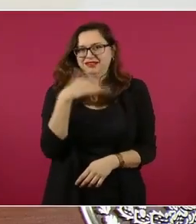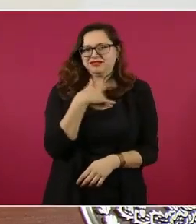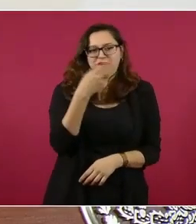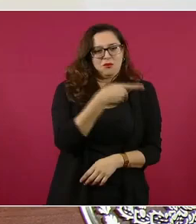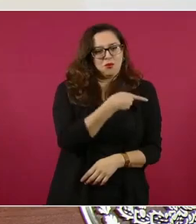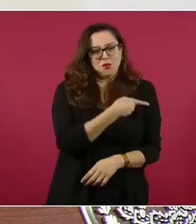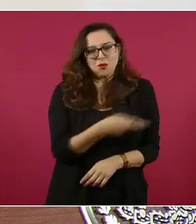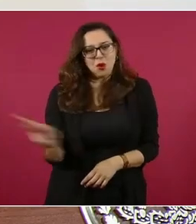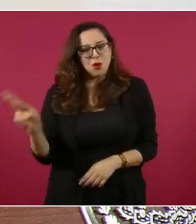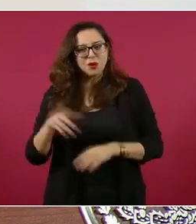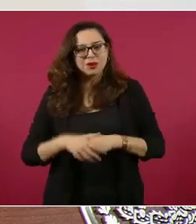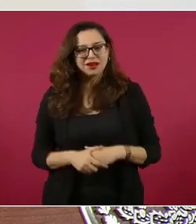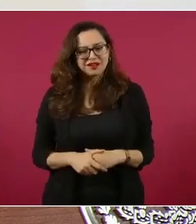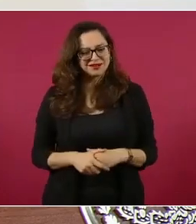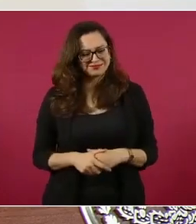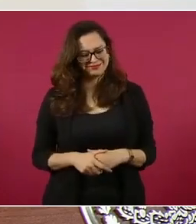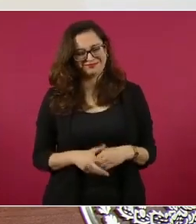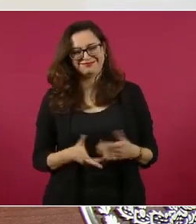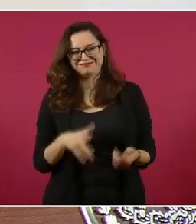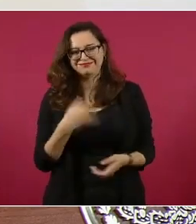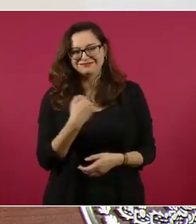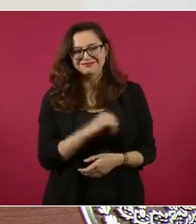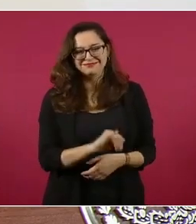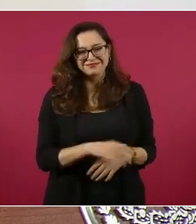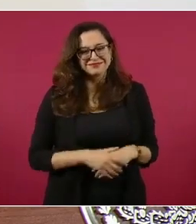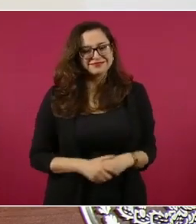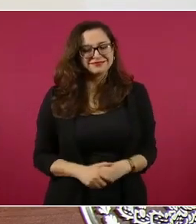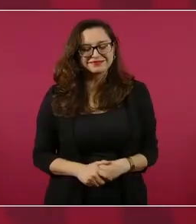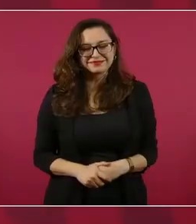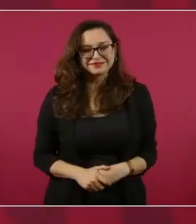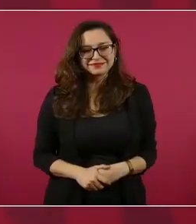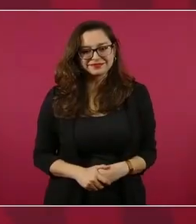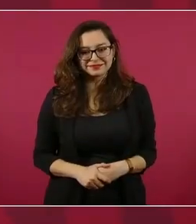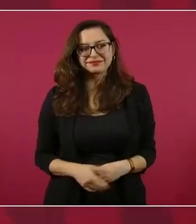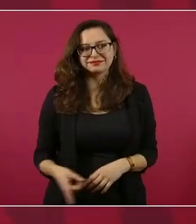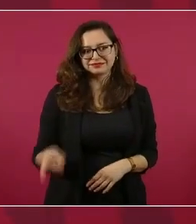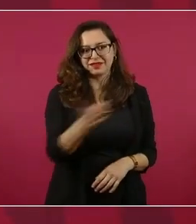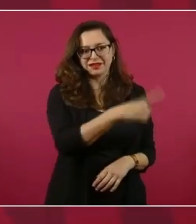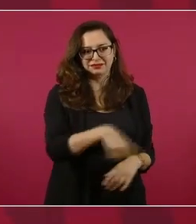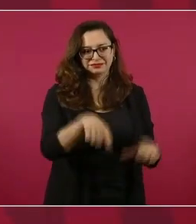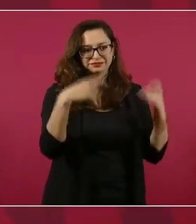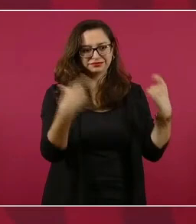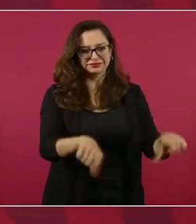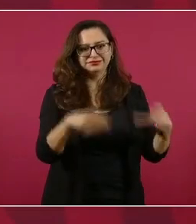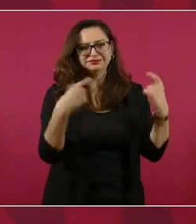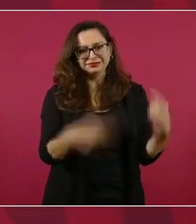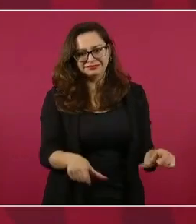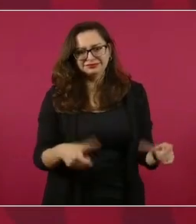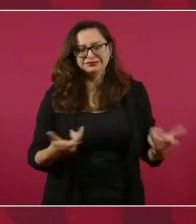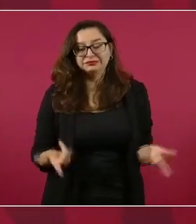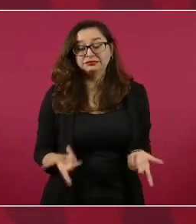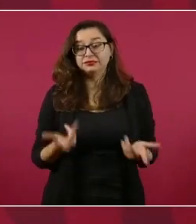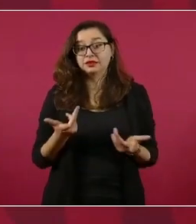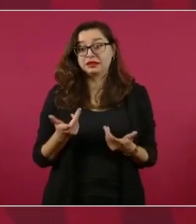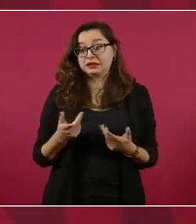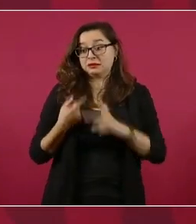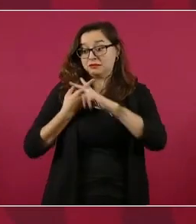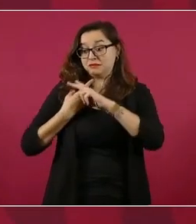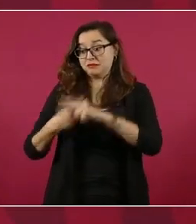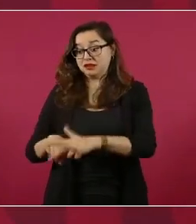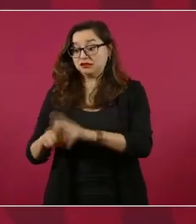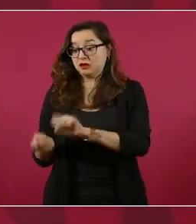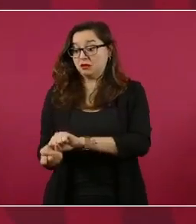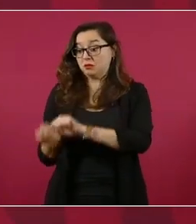cuando la pandemia, los de arriba, que pidiéramos